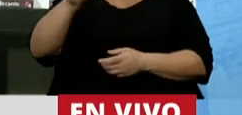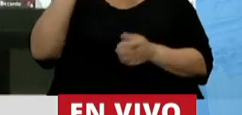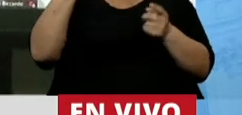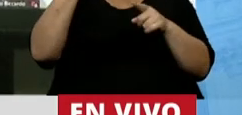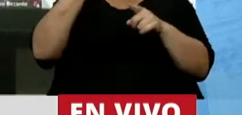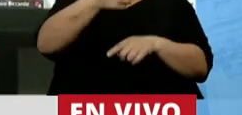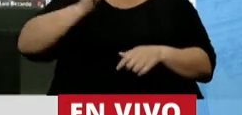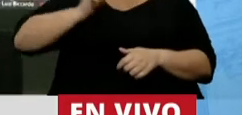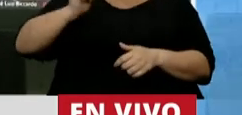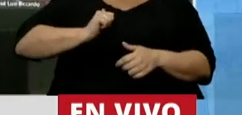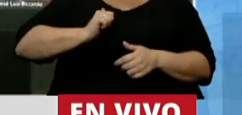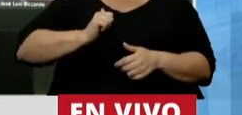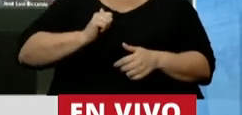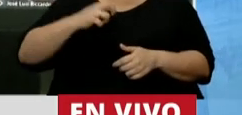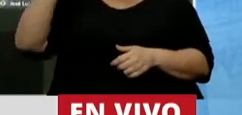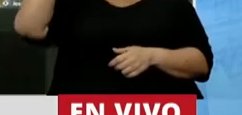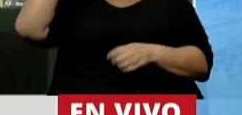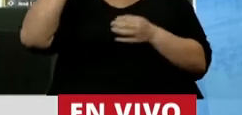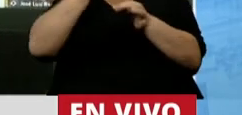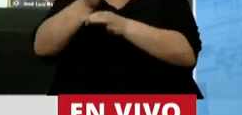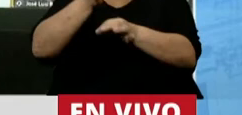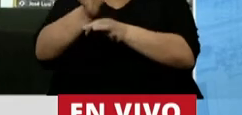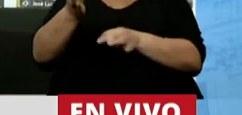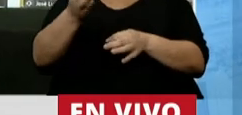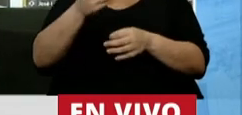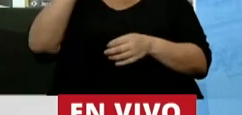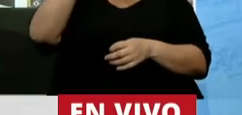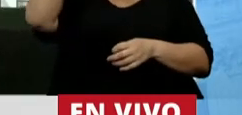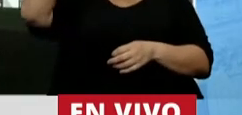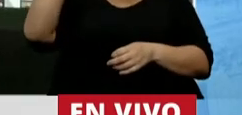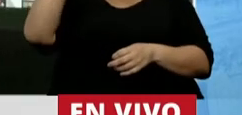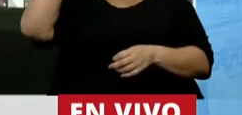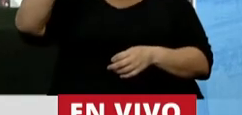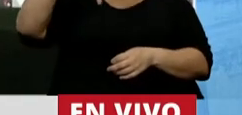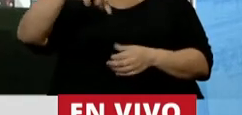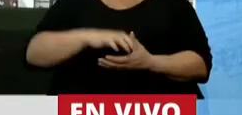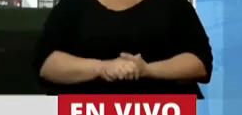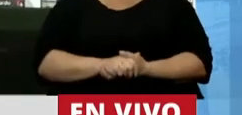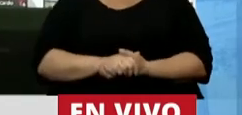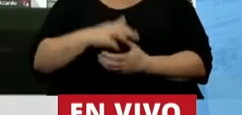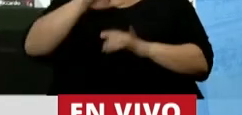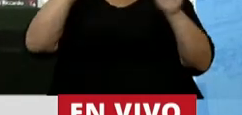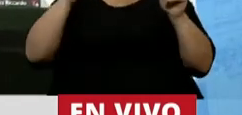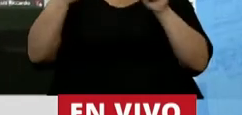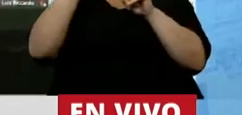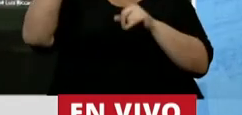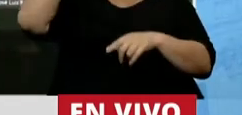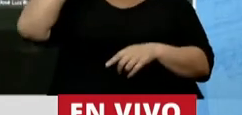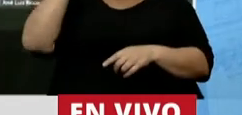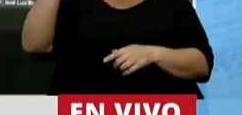las juntas, del congreso pedagógico, de la CONADEP, de la paz con Chile,